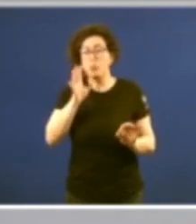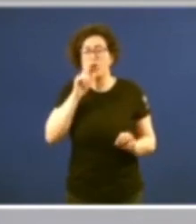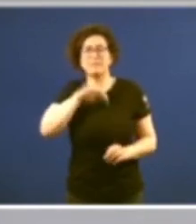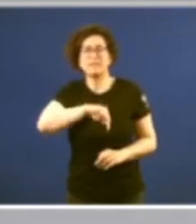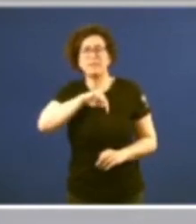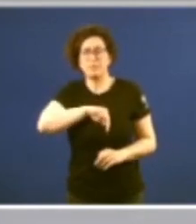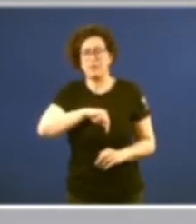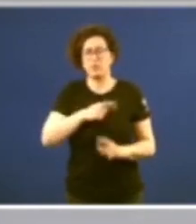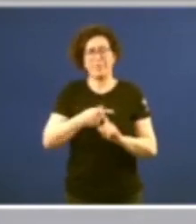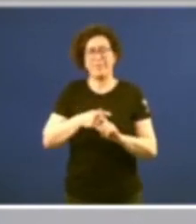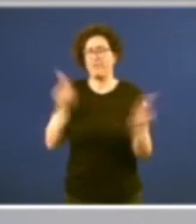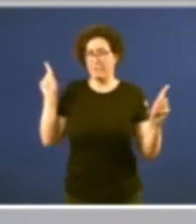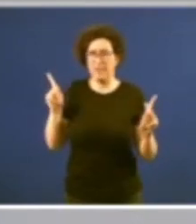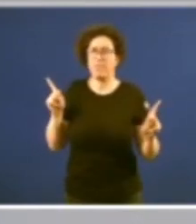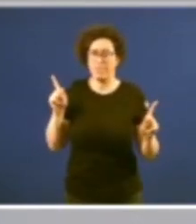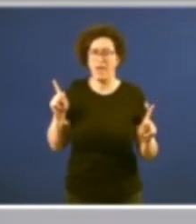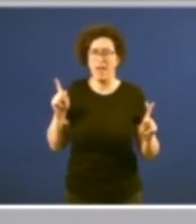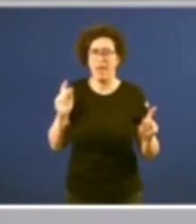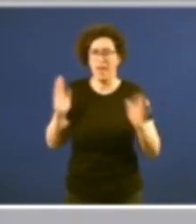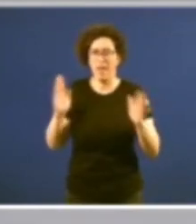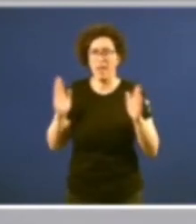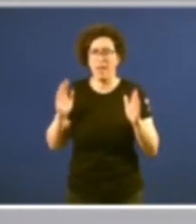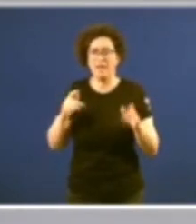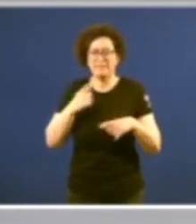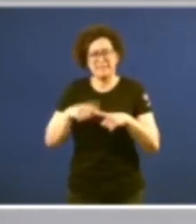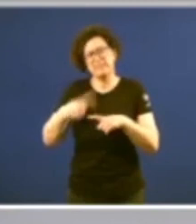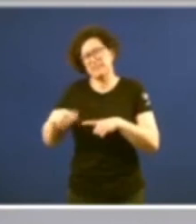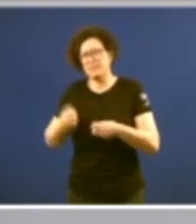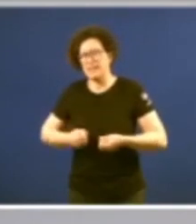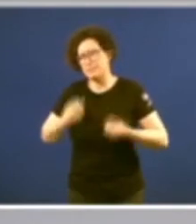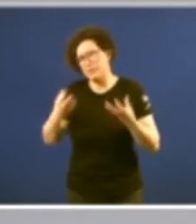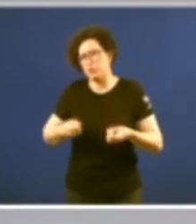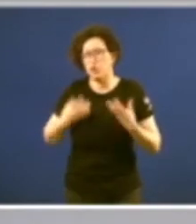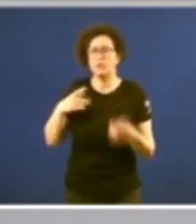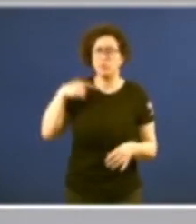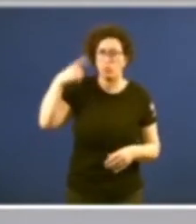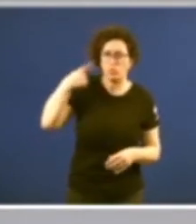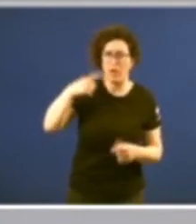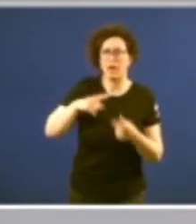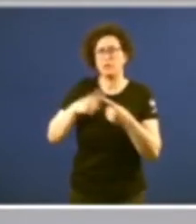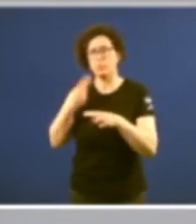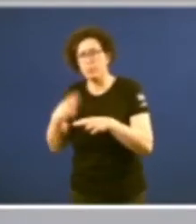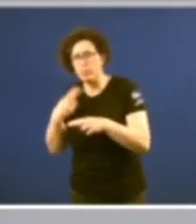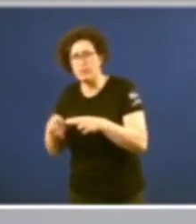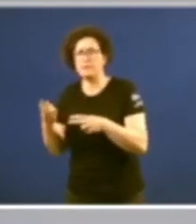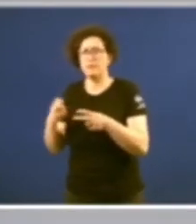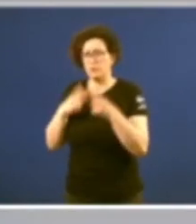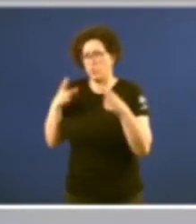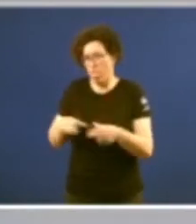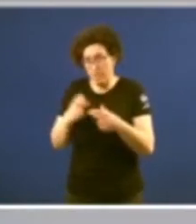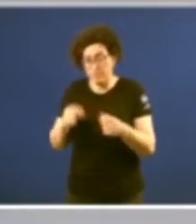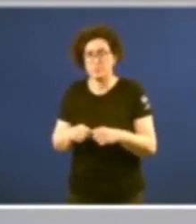diferencial que tibera diversas expresións tanto culturais como políticas e sociais